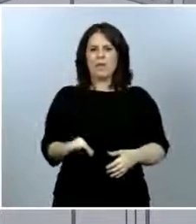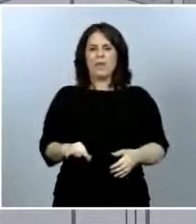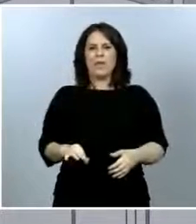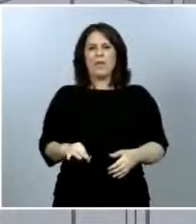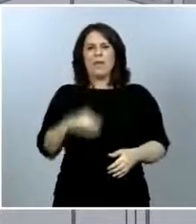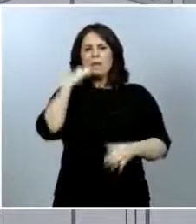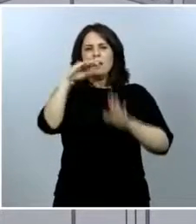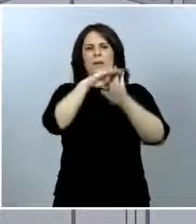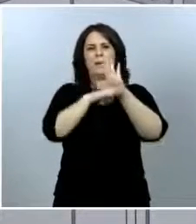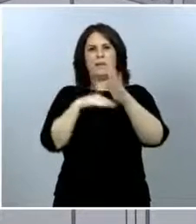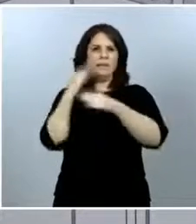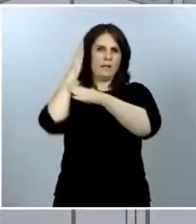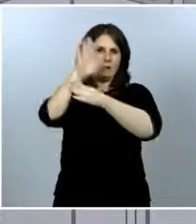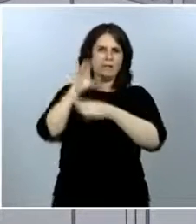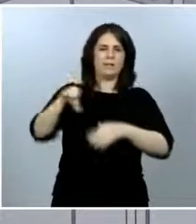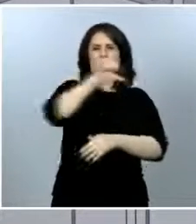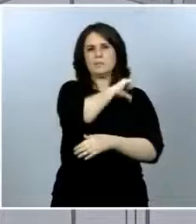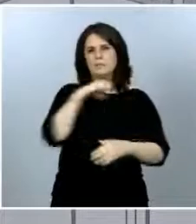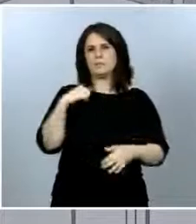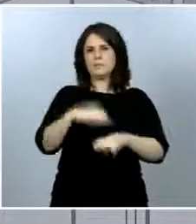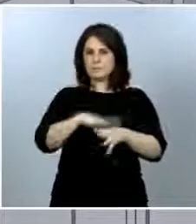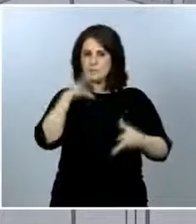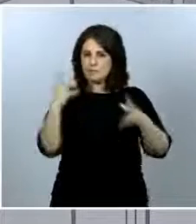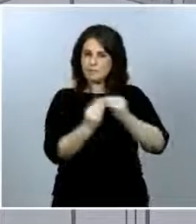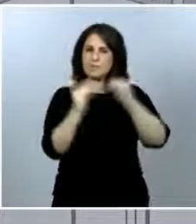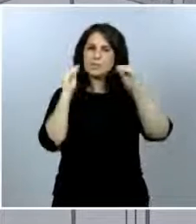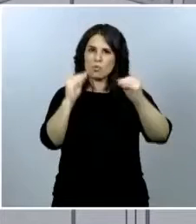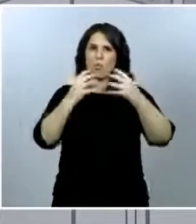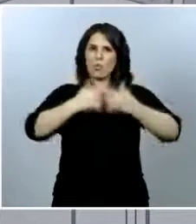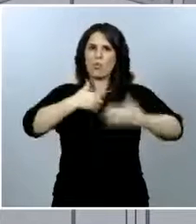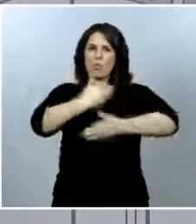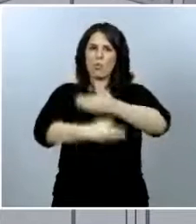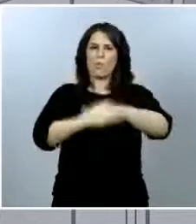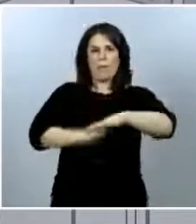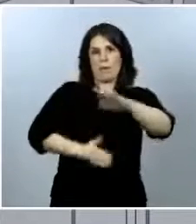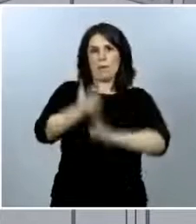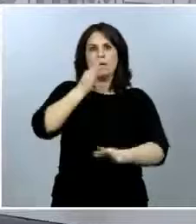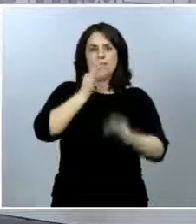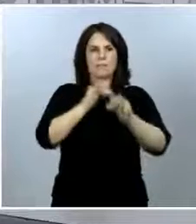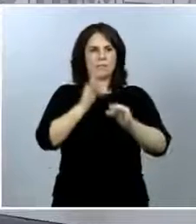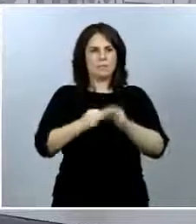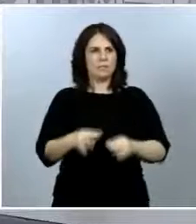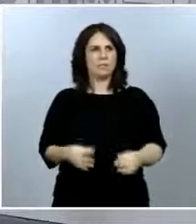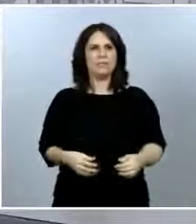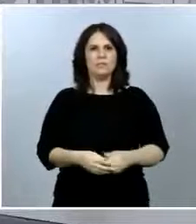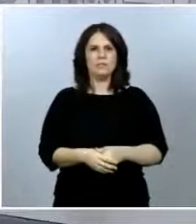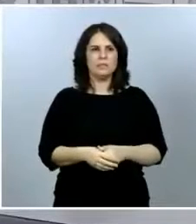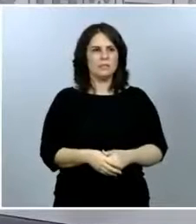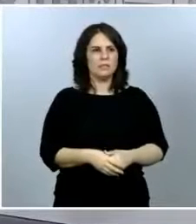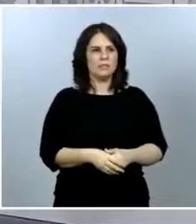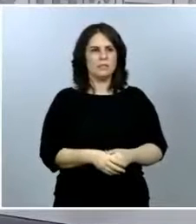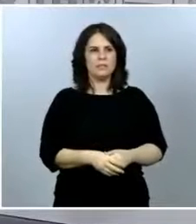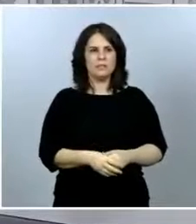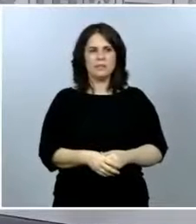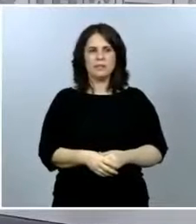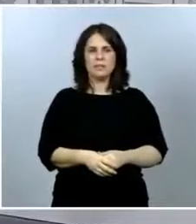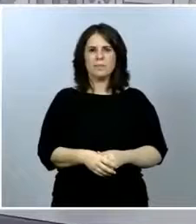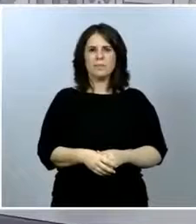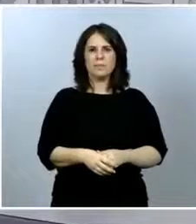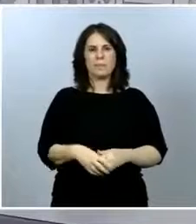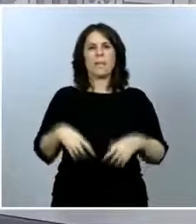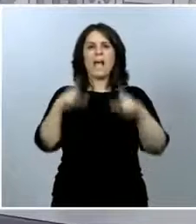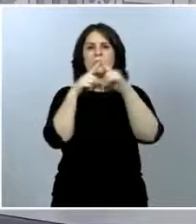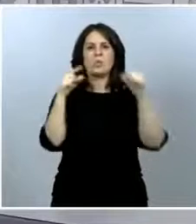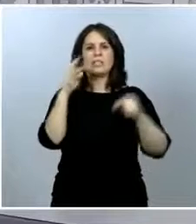autónomas para que vayan adaptando sus mecanismos de entrada en septiembre. Es Asturias TV le pregunta